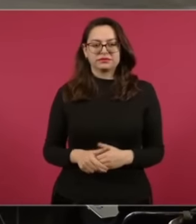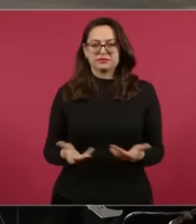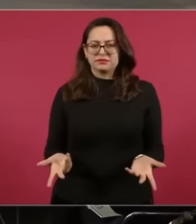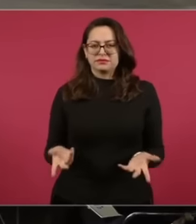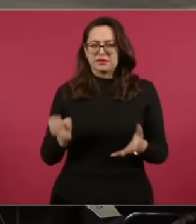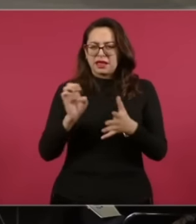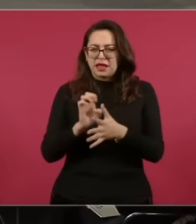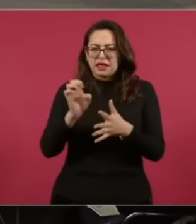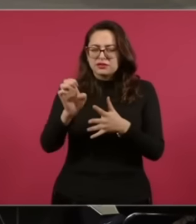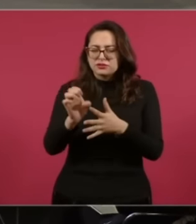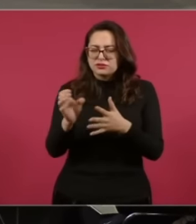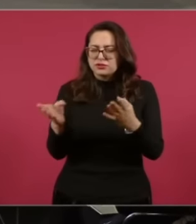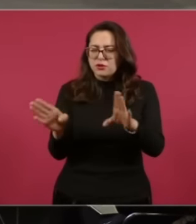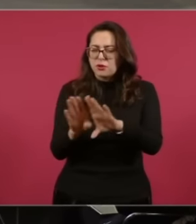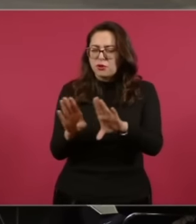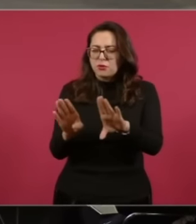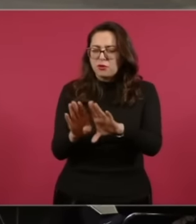Participó ¿No? Aquí